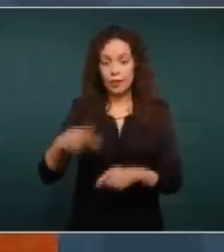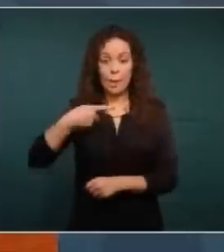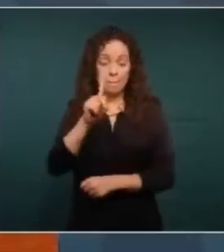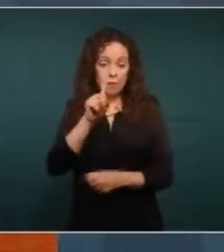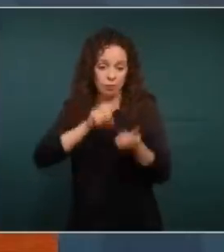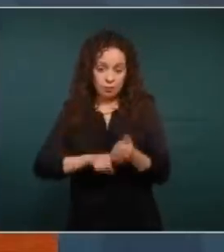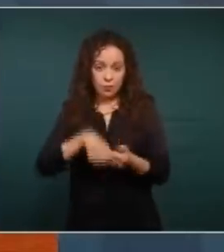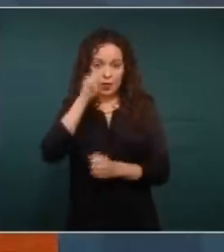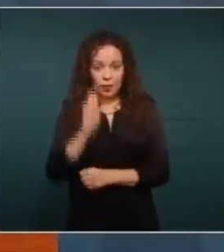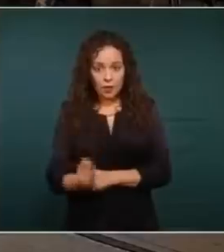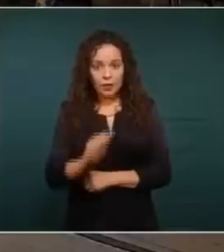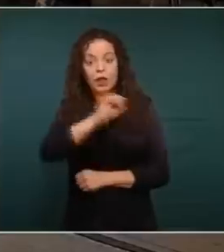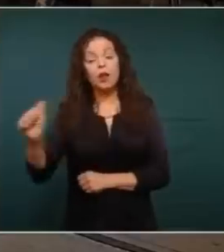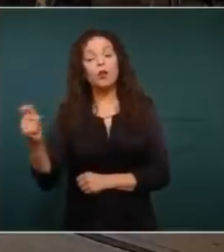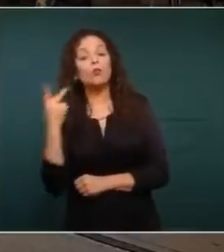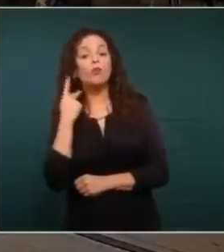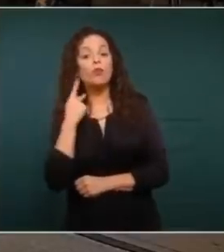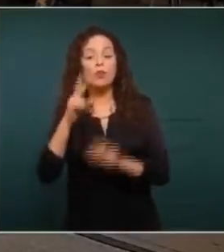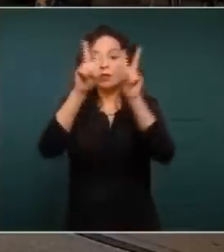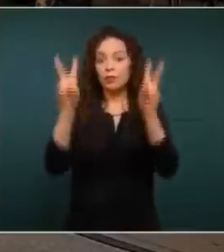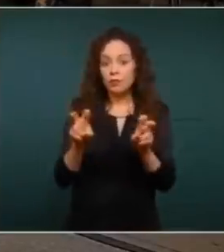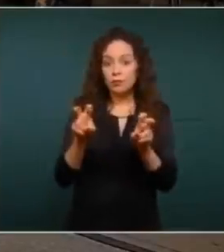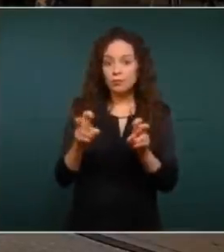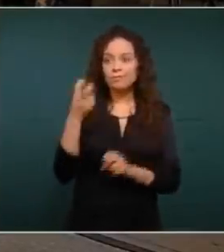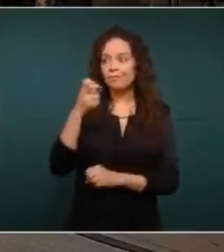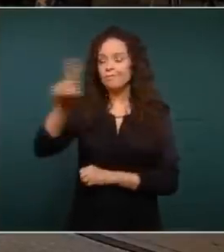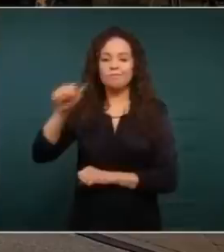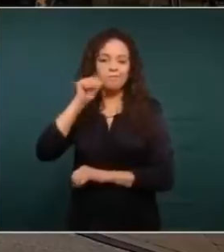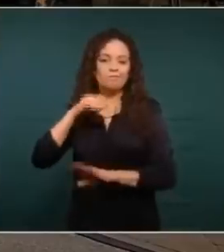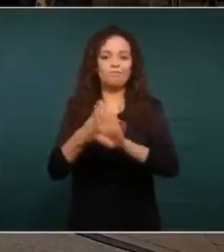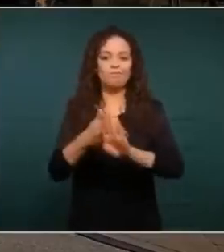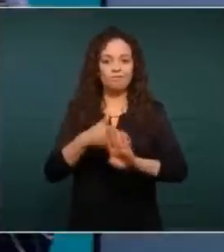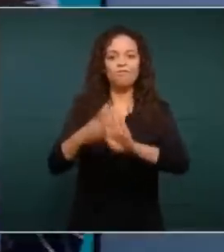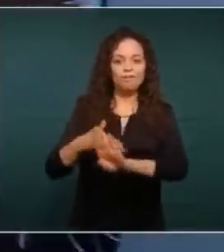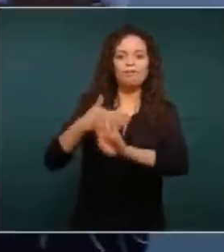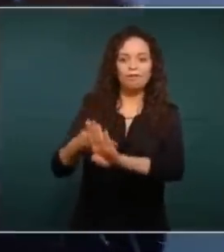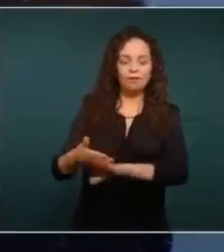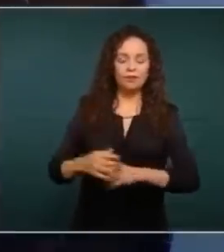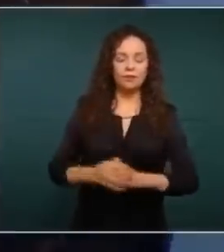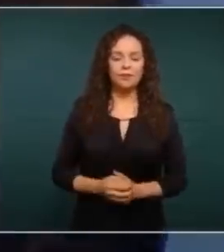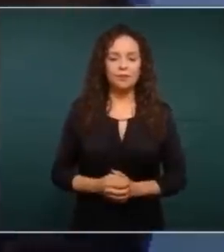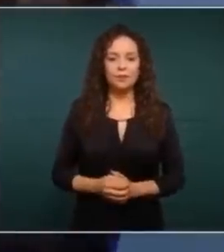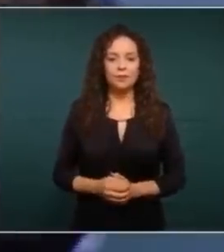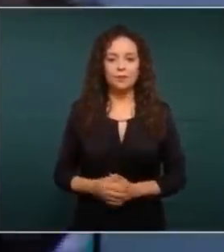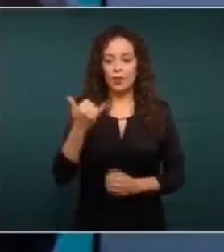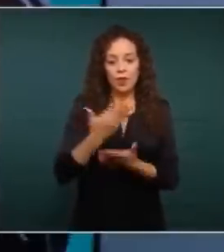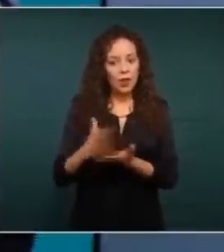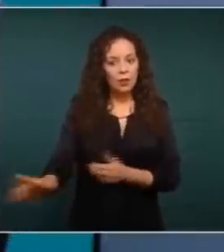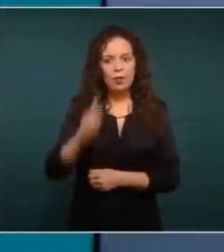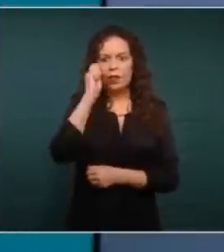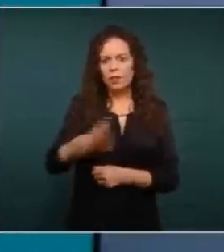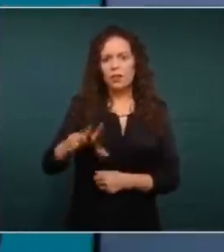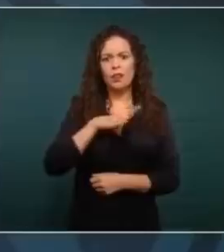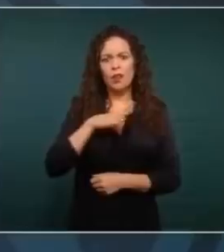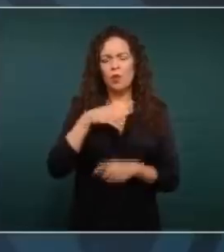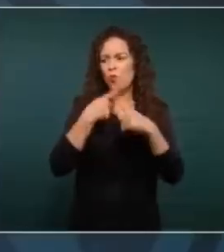hay esta oposición. Además, había muchísimas organizaciones